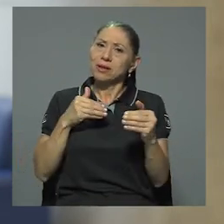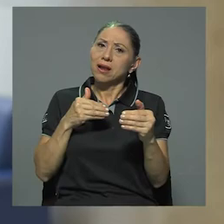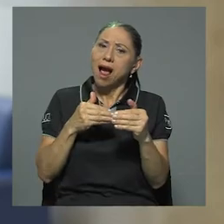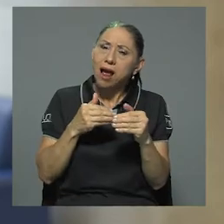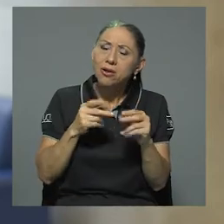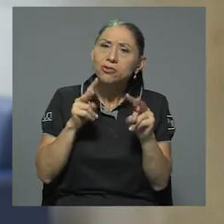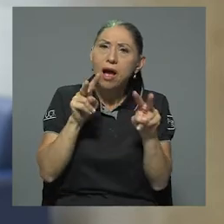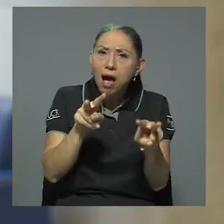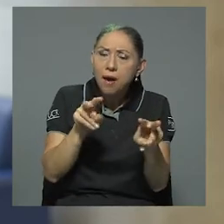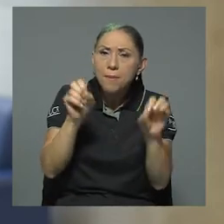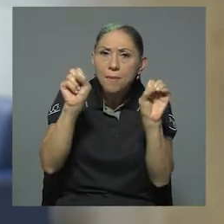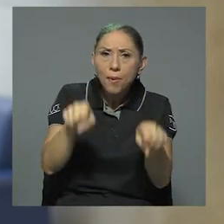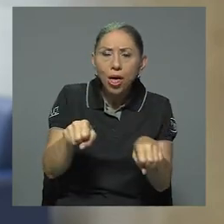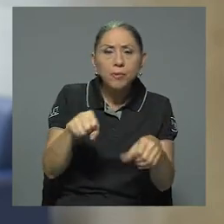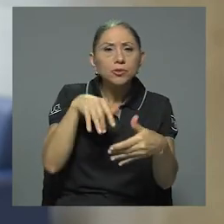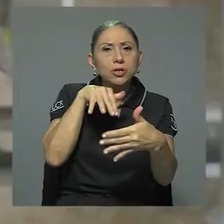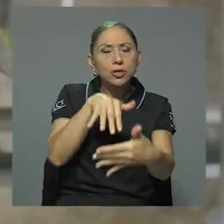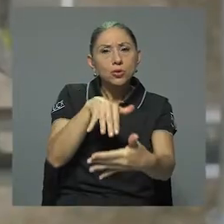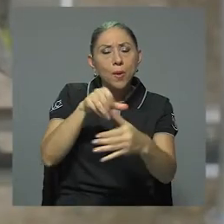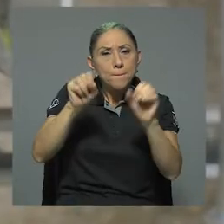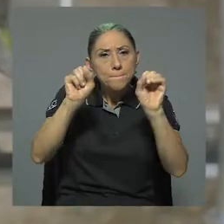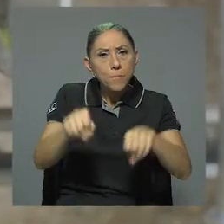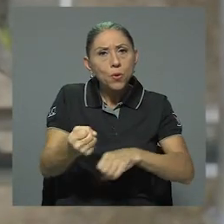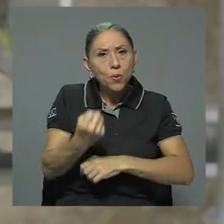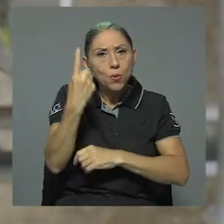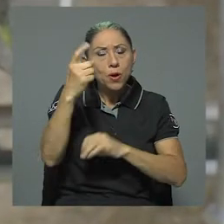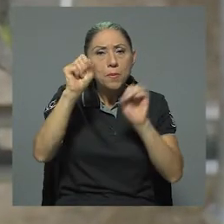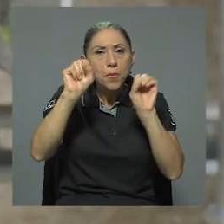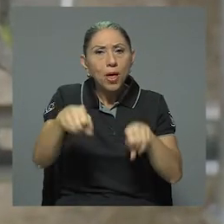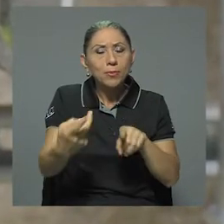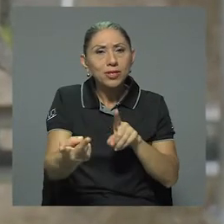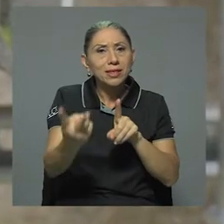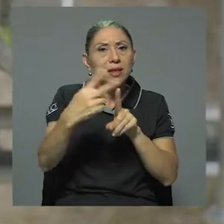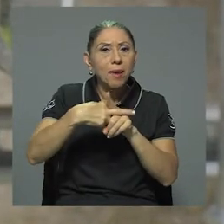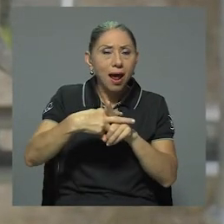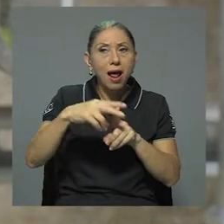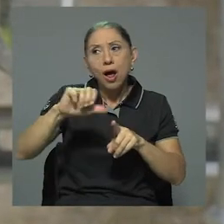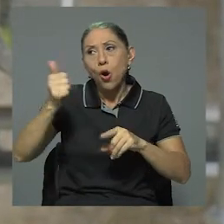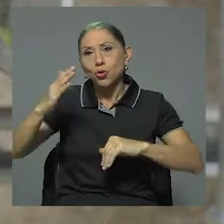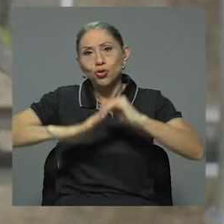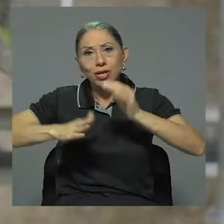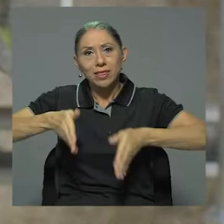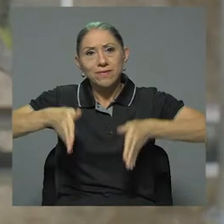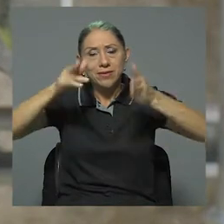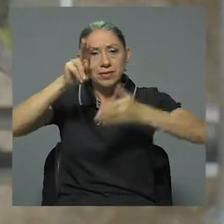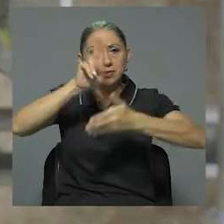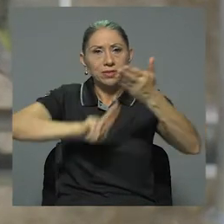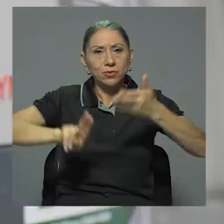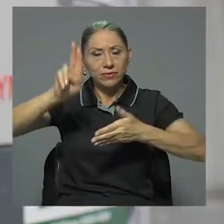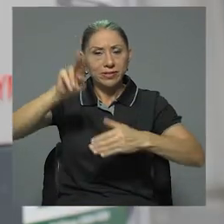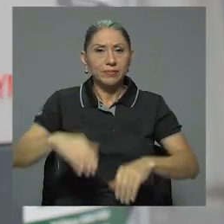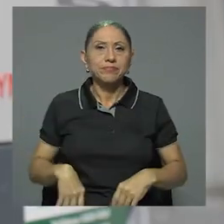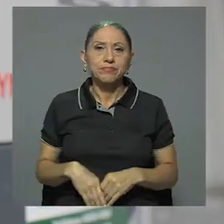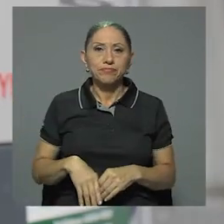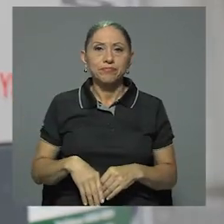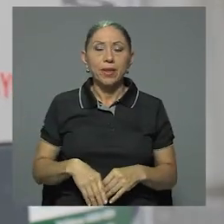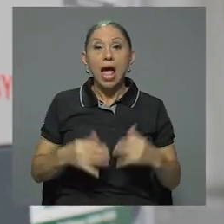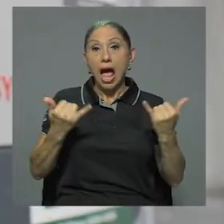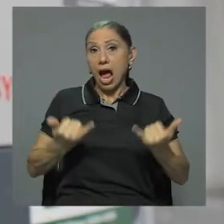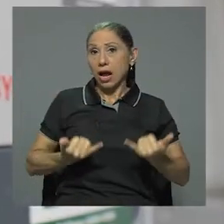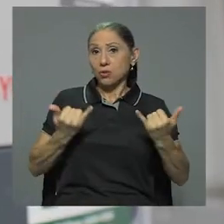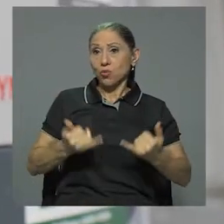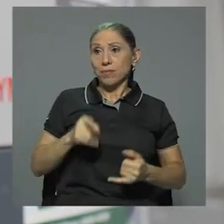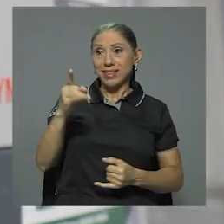estudiarla, podemos entenderla y aplicarla en otros edificios de la universidad. Actualmente,